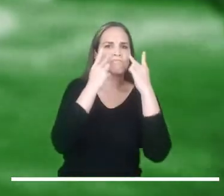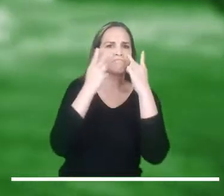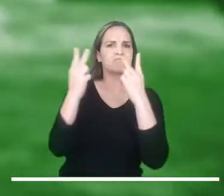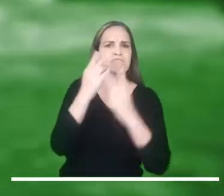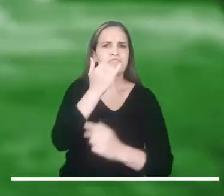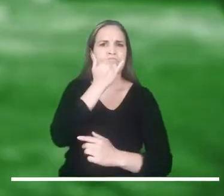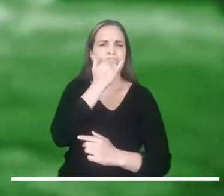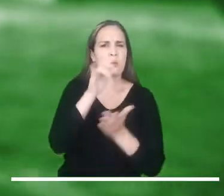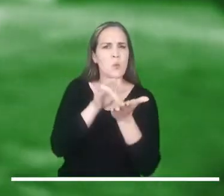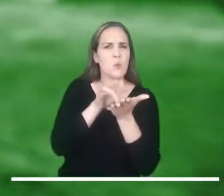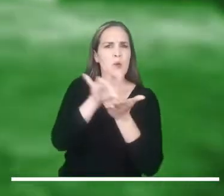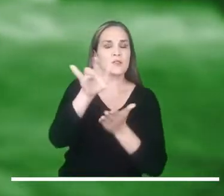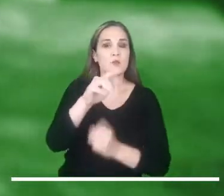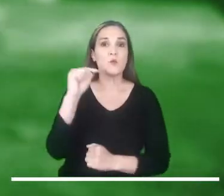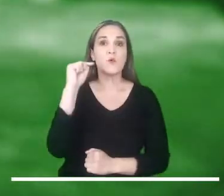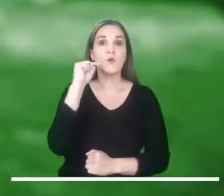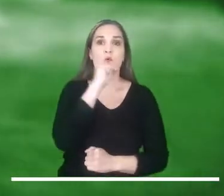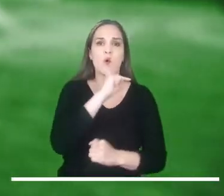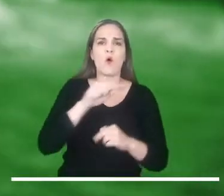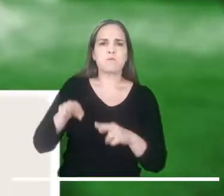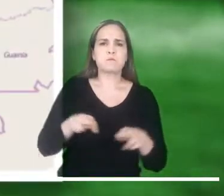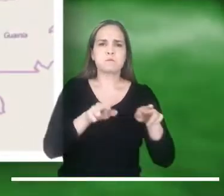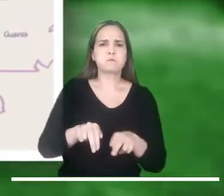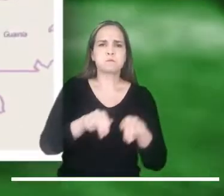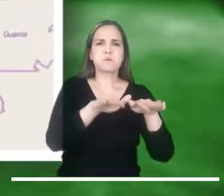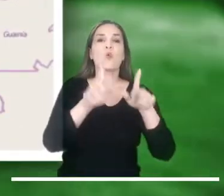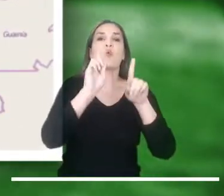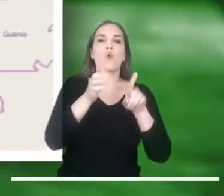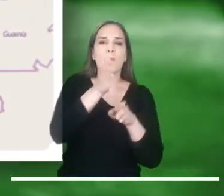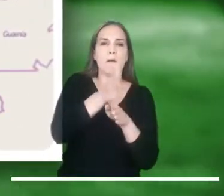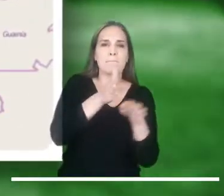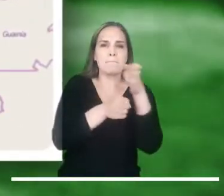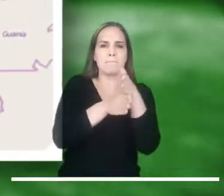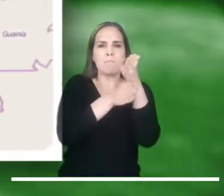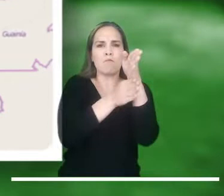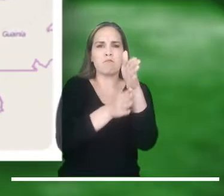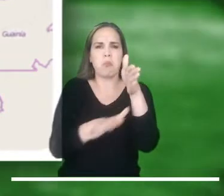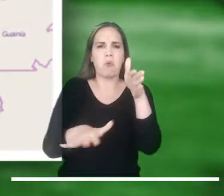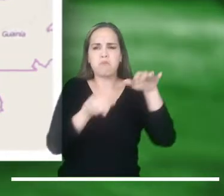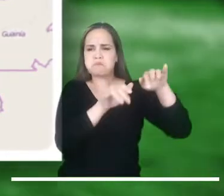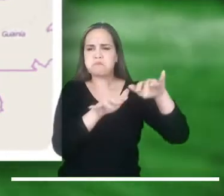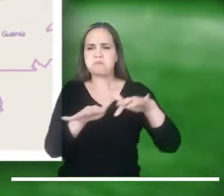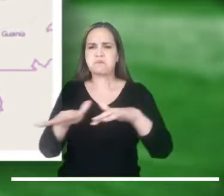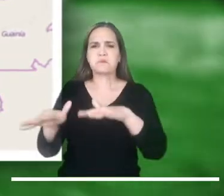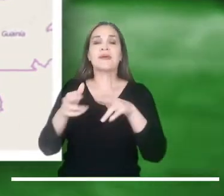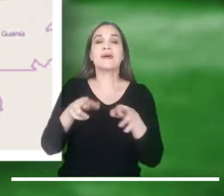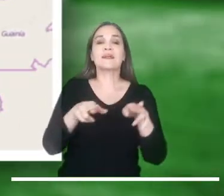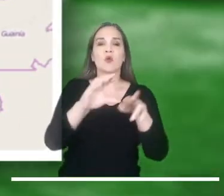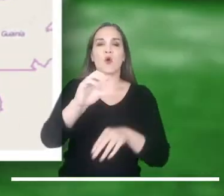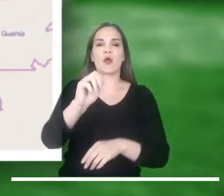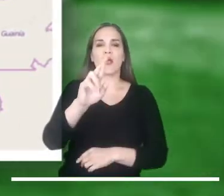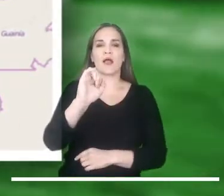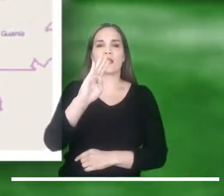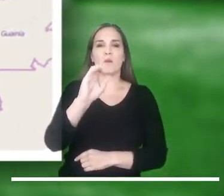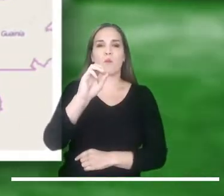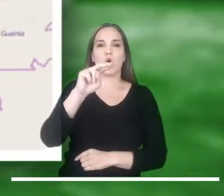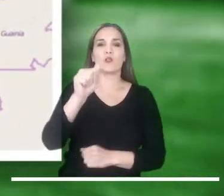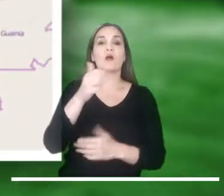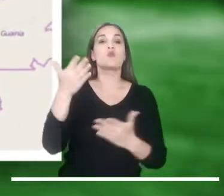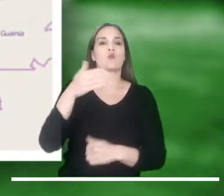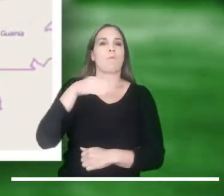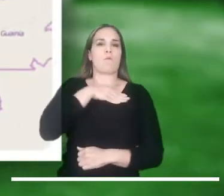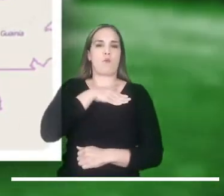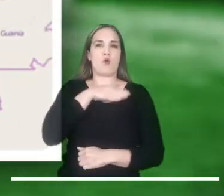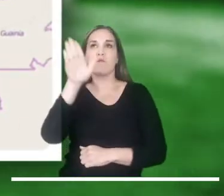Veamos ahora las alertas que se encuentran activas. Se mantiene la alerta roja por inundación tras el rompimiento del dique de protección del río